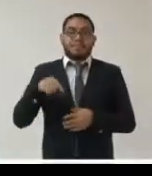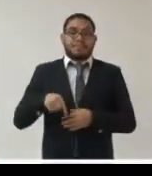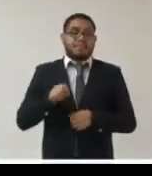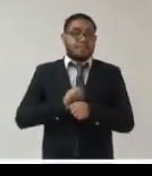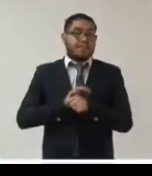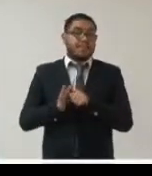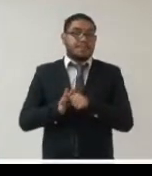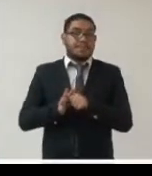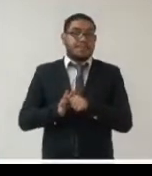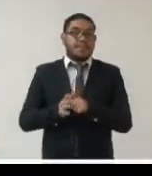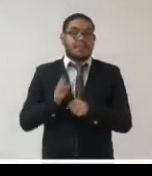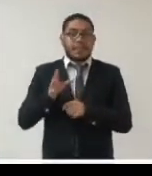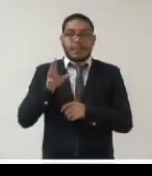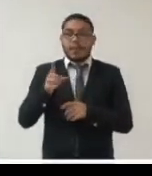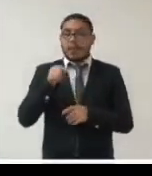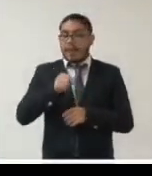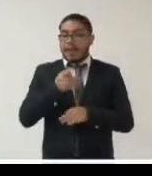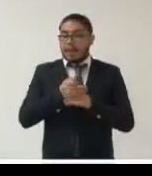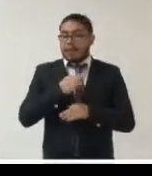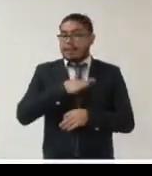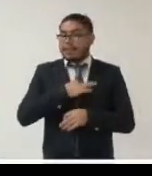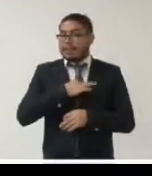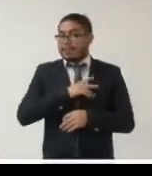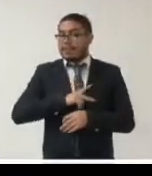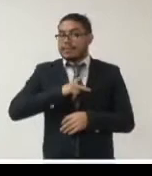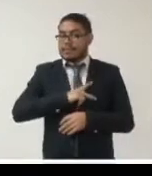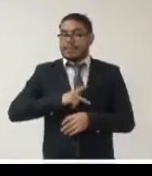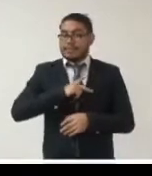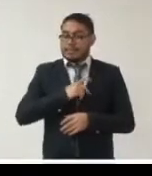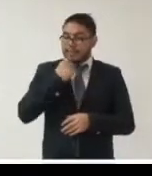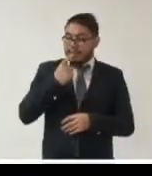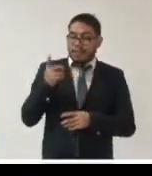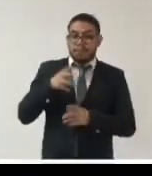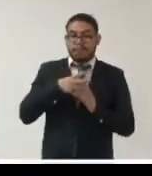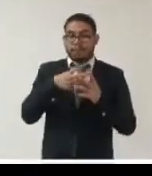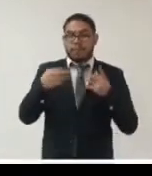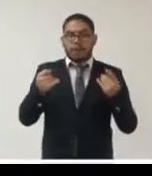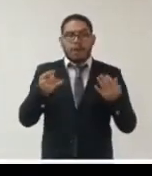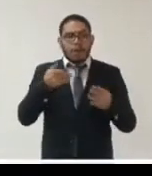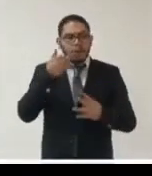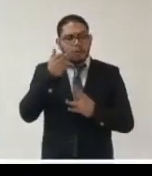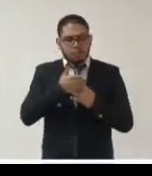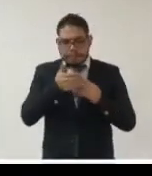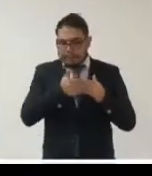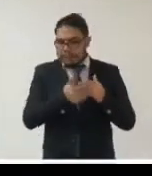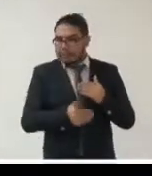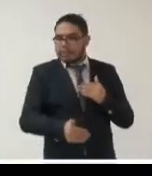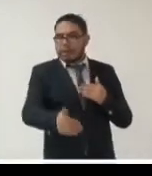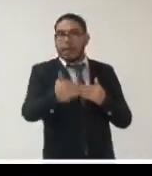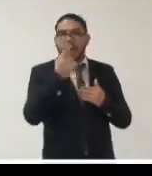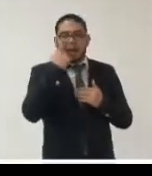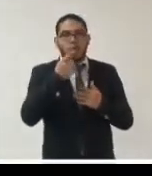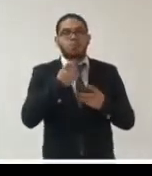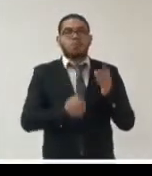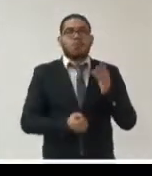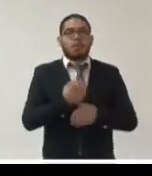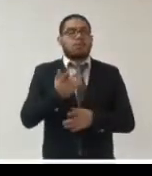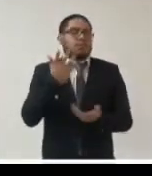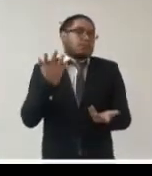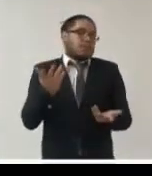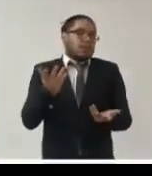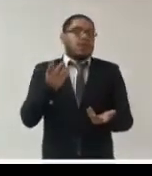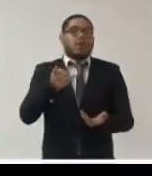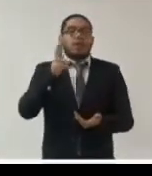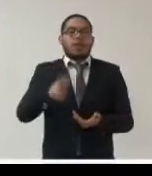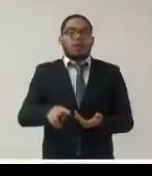ocasionada por este virus será un parte aguas en la historia de la humanidad pues aún y cuando desconocemos las implicaciones